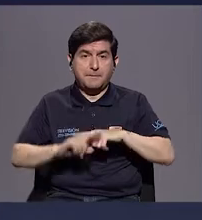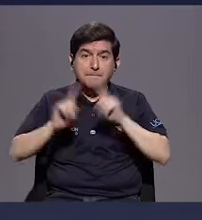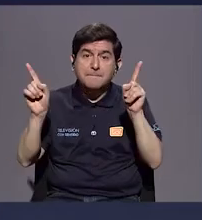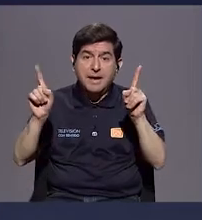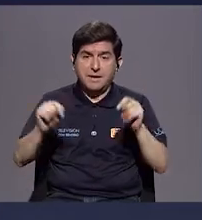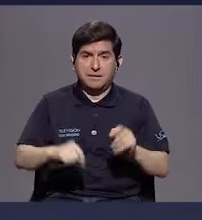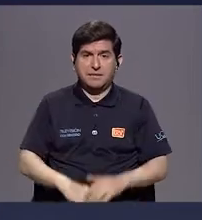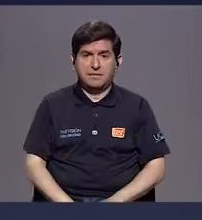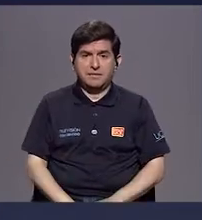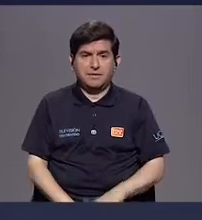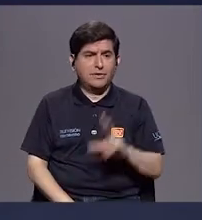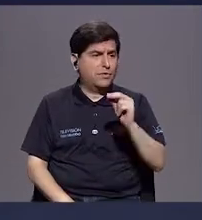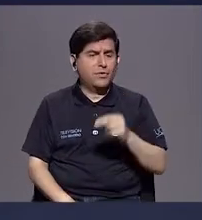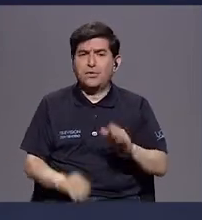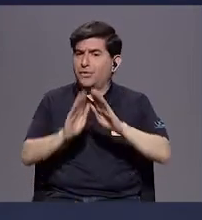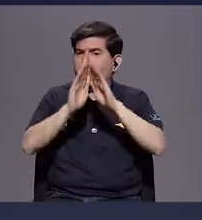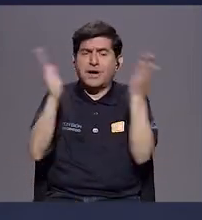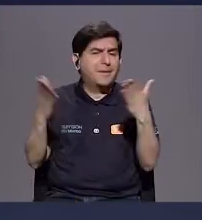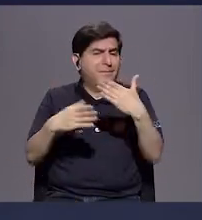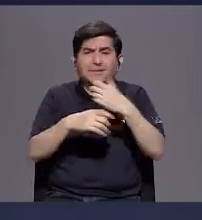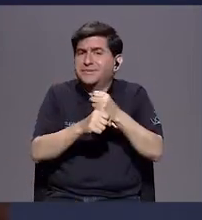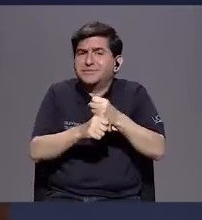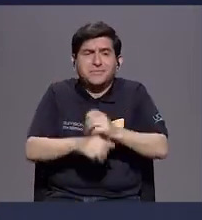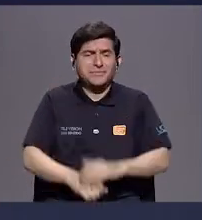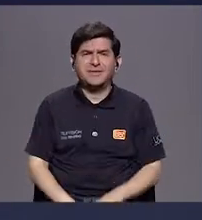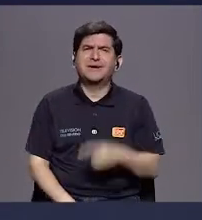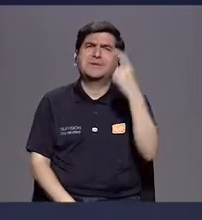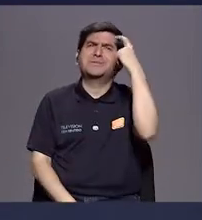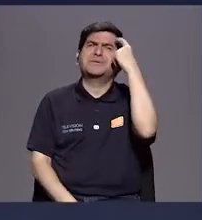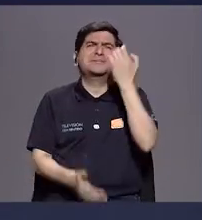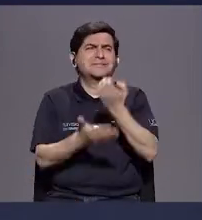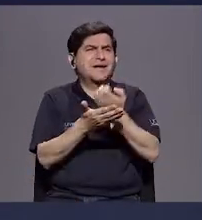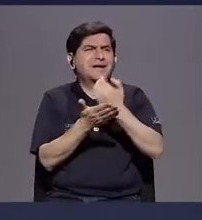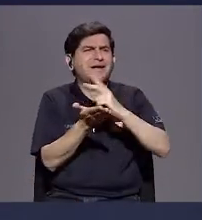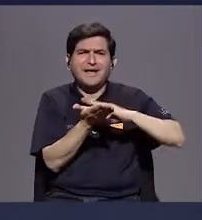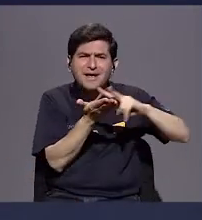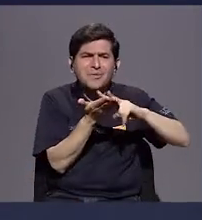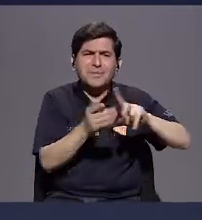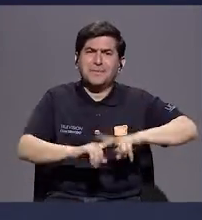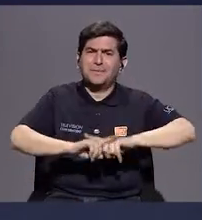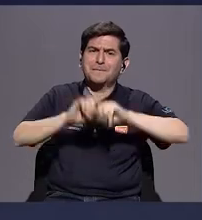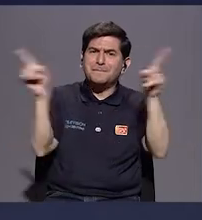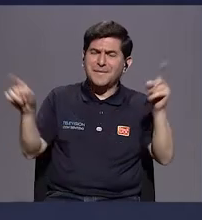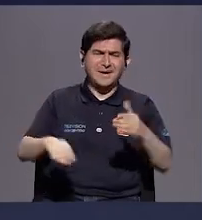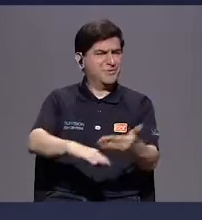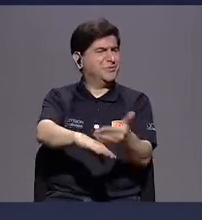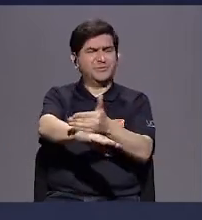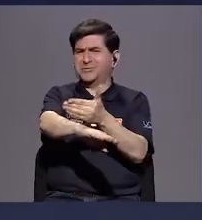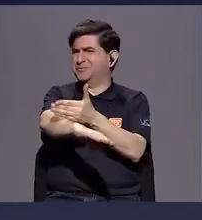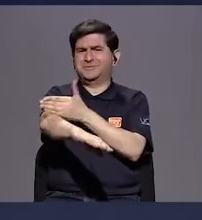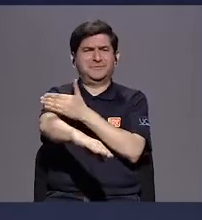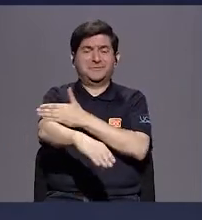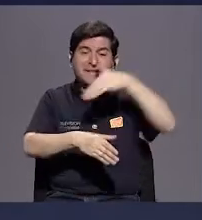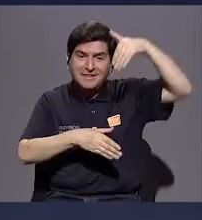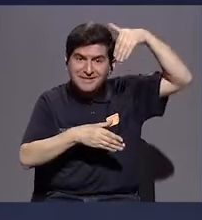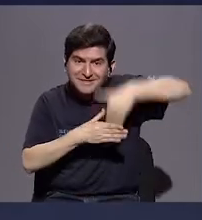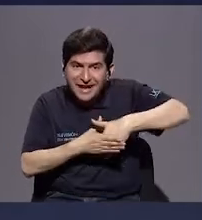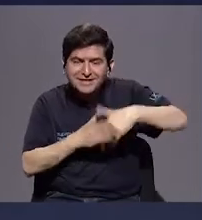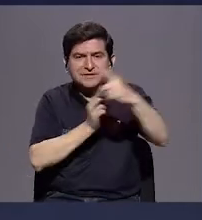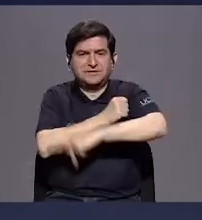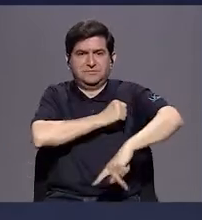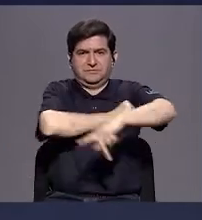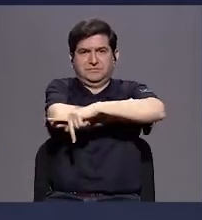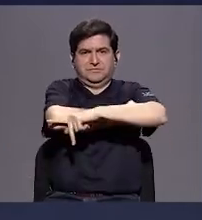han sido, no se ha hecho la apertura. sea, pensamos en una economía verde, pero no mejoramos dentro del